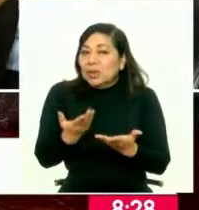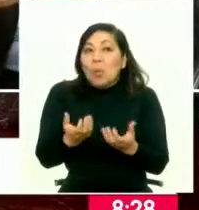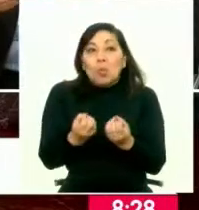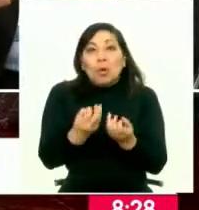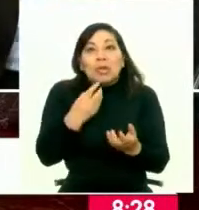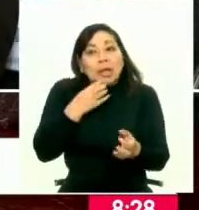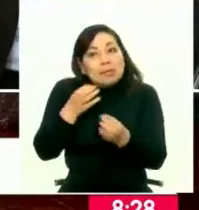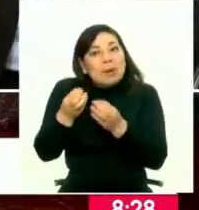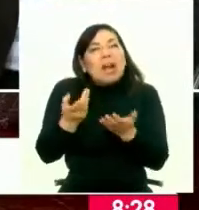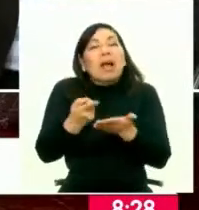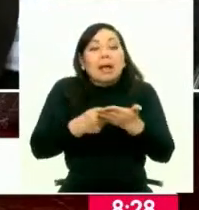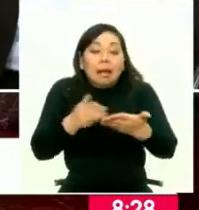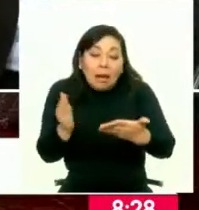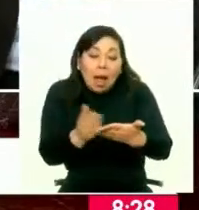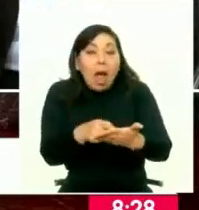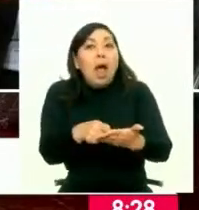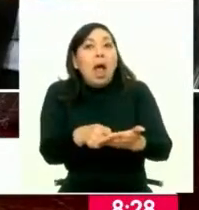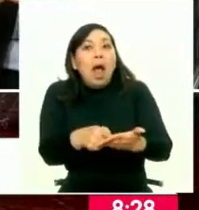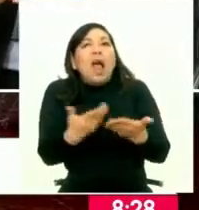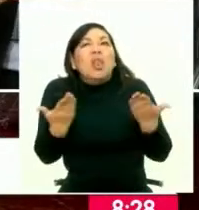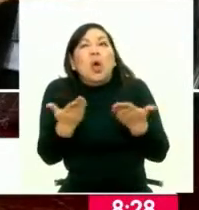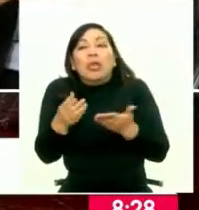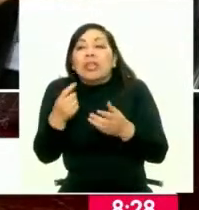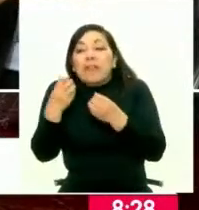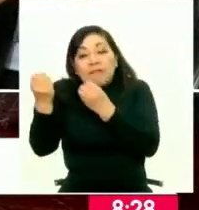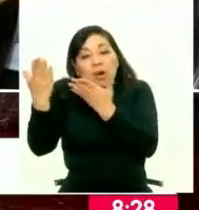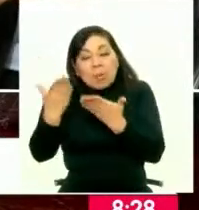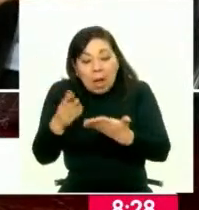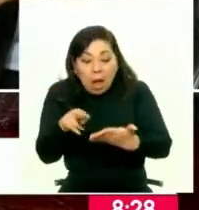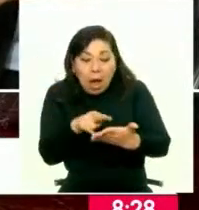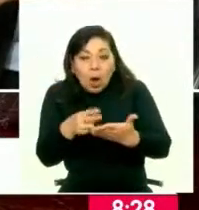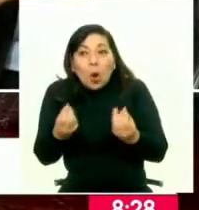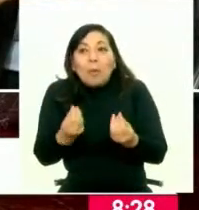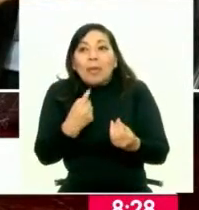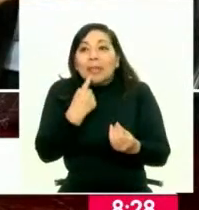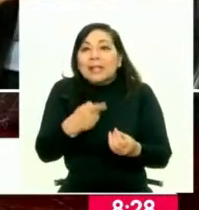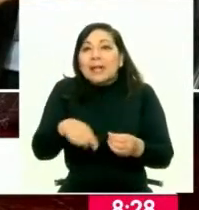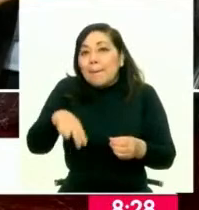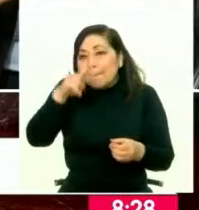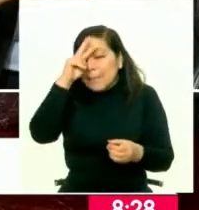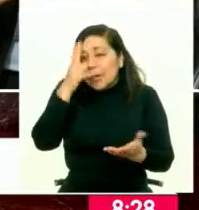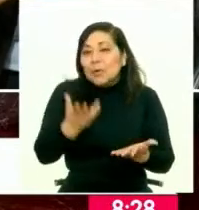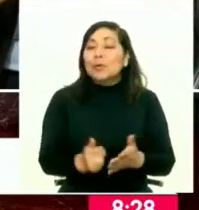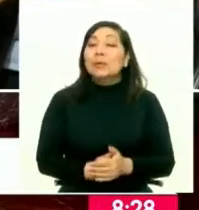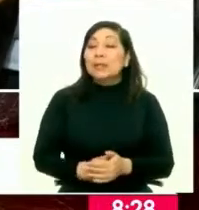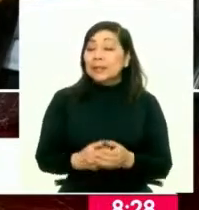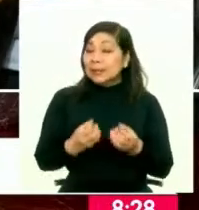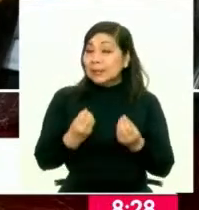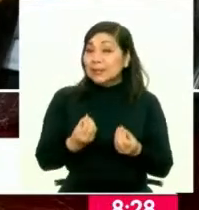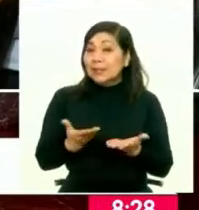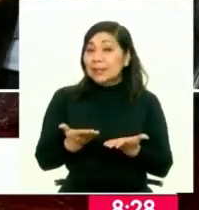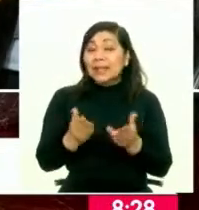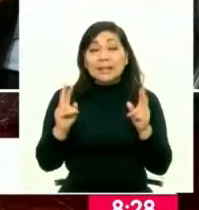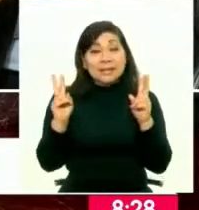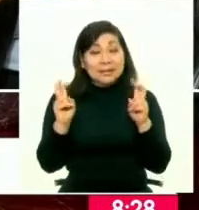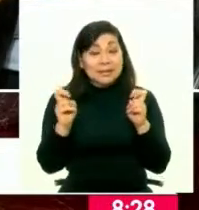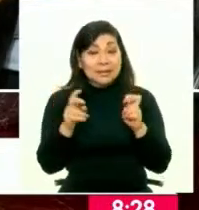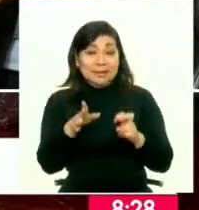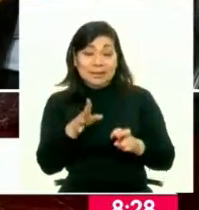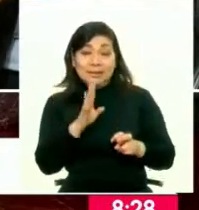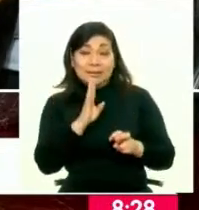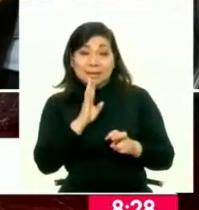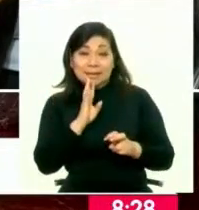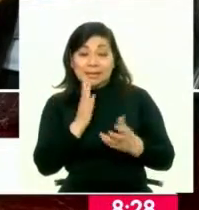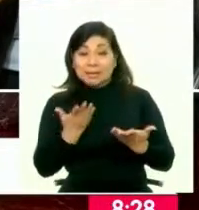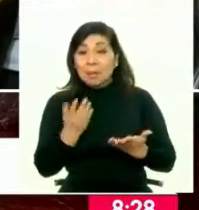mucho más. ¿Qué nos dice? ¿Qué nos dice toda esta información como país? De acuerdo. Y esto es interesante porque entre los temas que usted menciona,